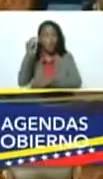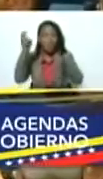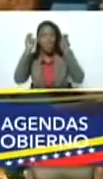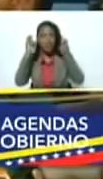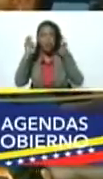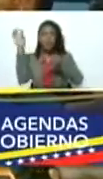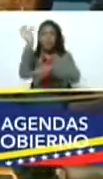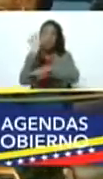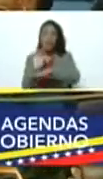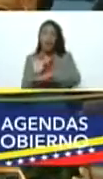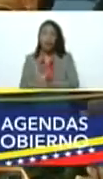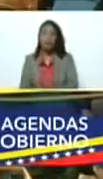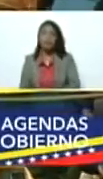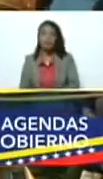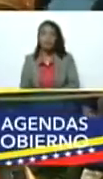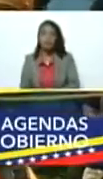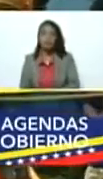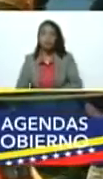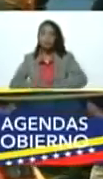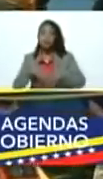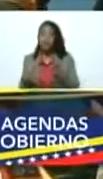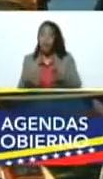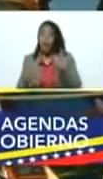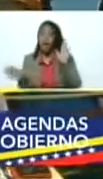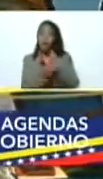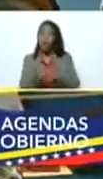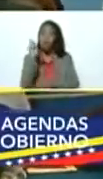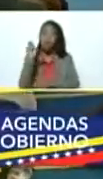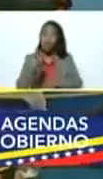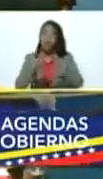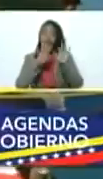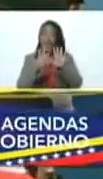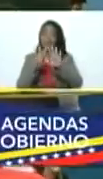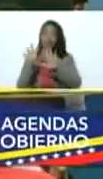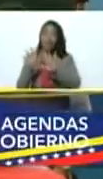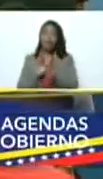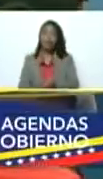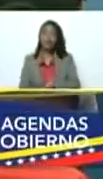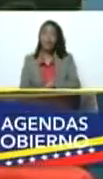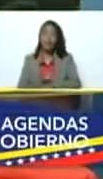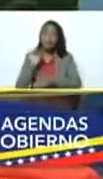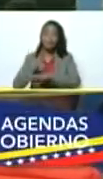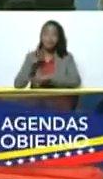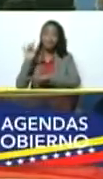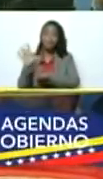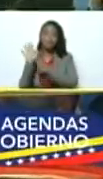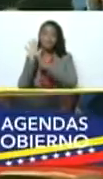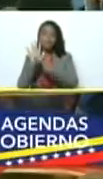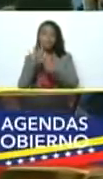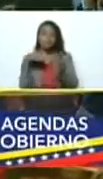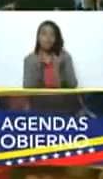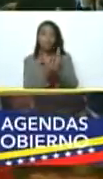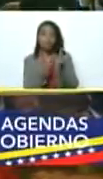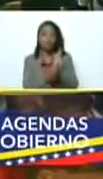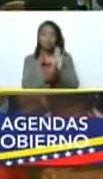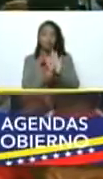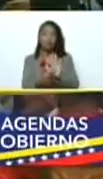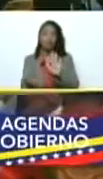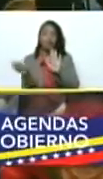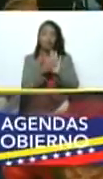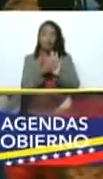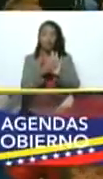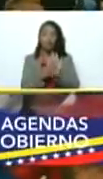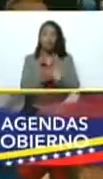federalista que la constitución del 99 dejó plantado